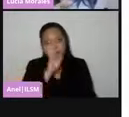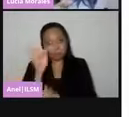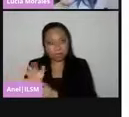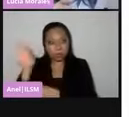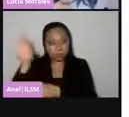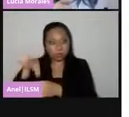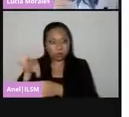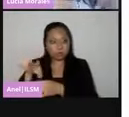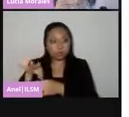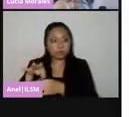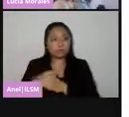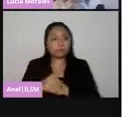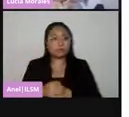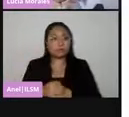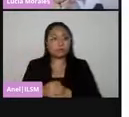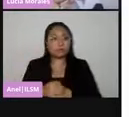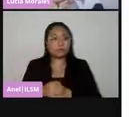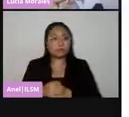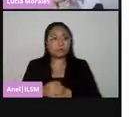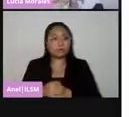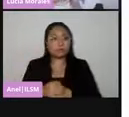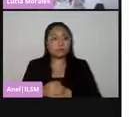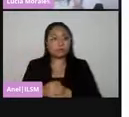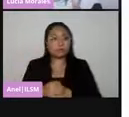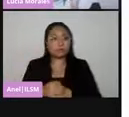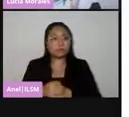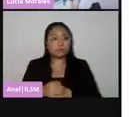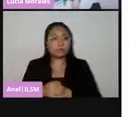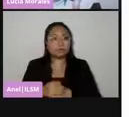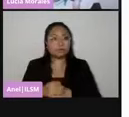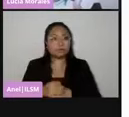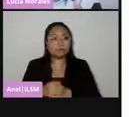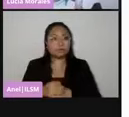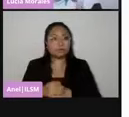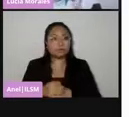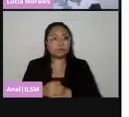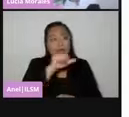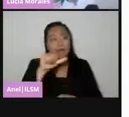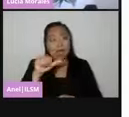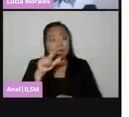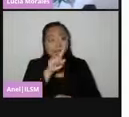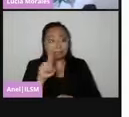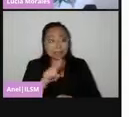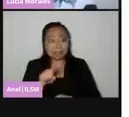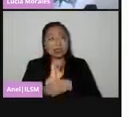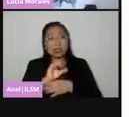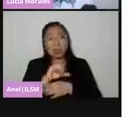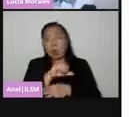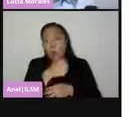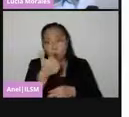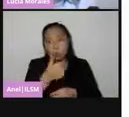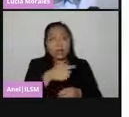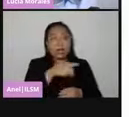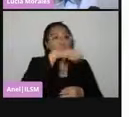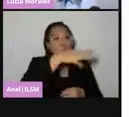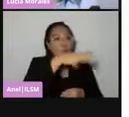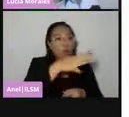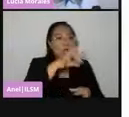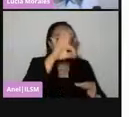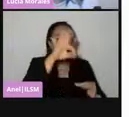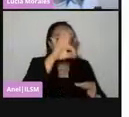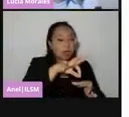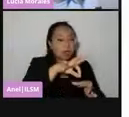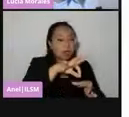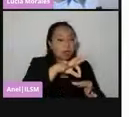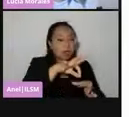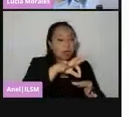básica. Pero las personas que hayan nacido entre la A y la Z tienen que votar en la contigua, aunque estén de la misma sección, no sé